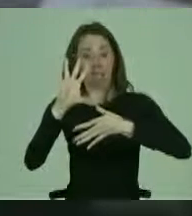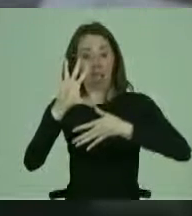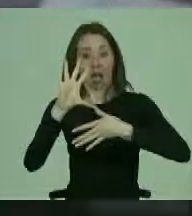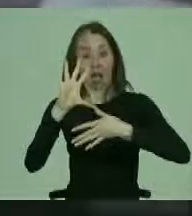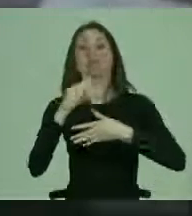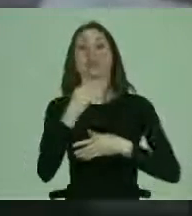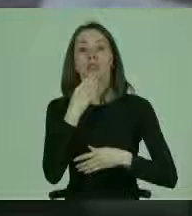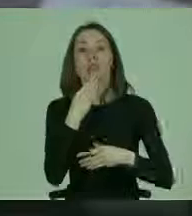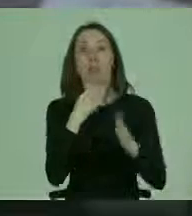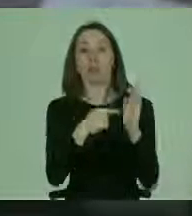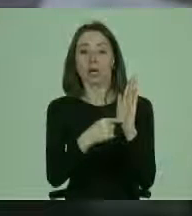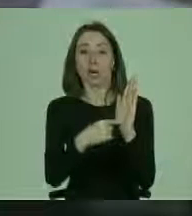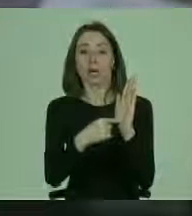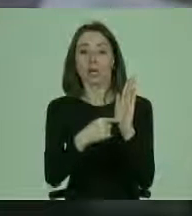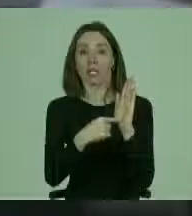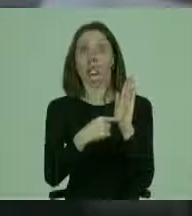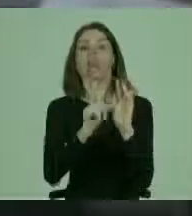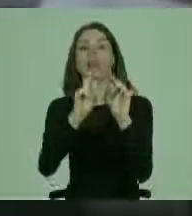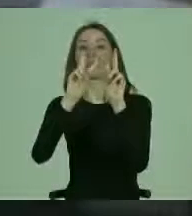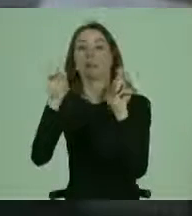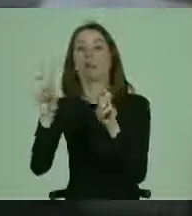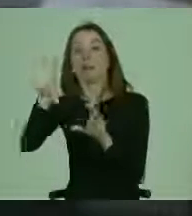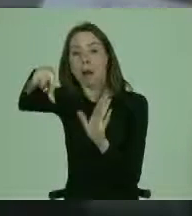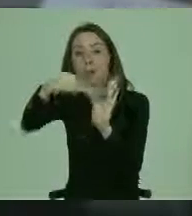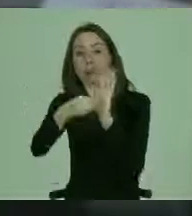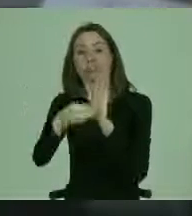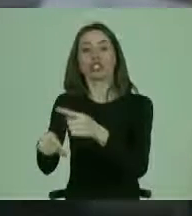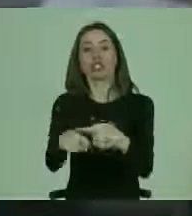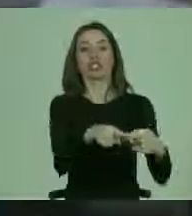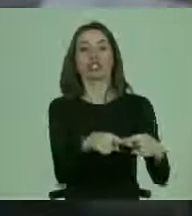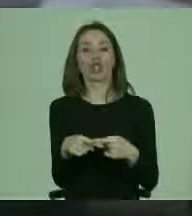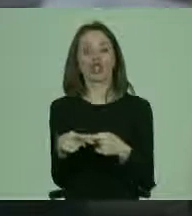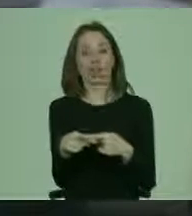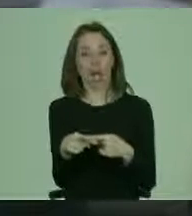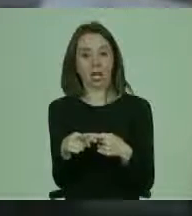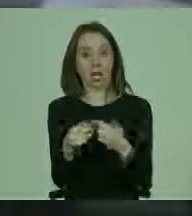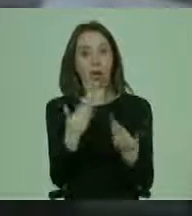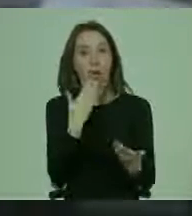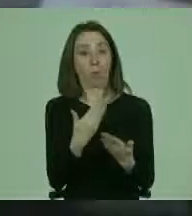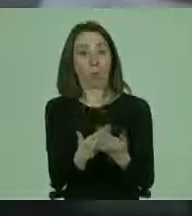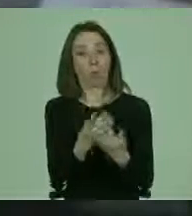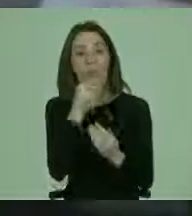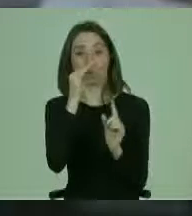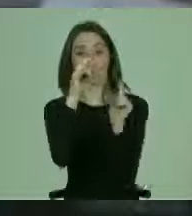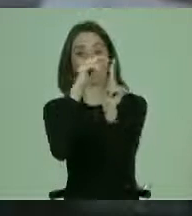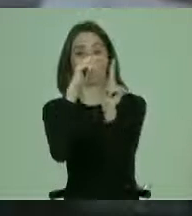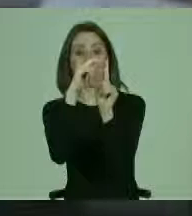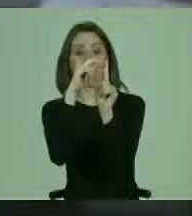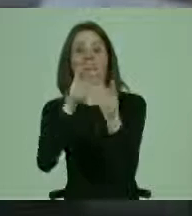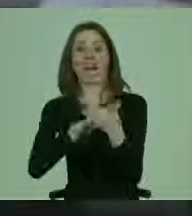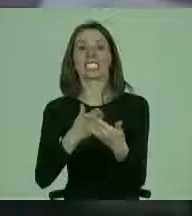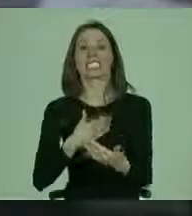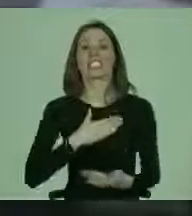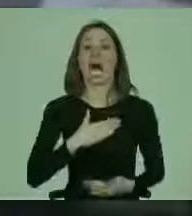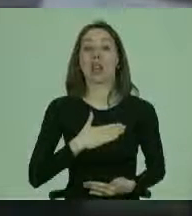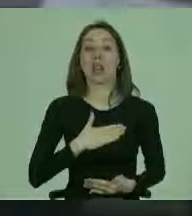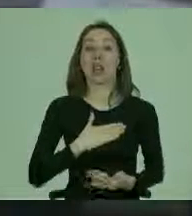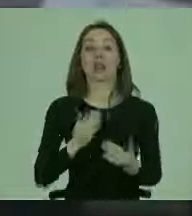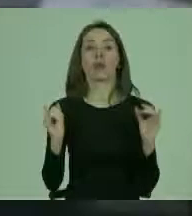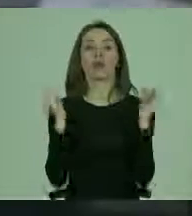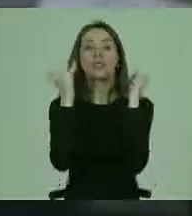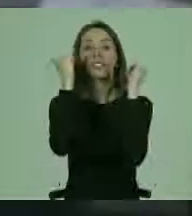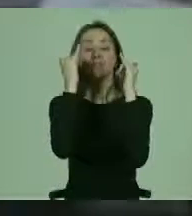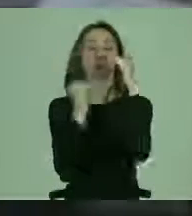también agregamos el ámbito social. Por lo tanto, cuando hablamos de salud, estamos hablando de